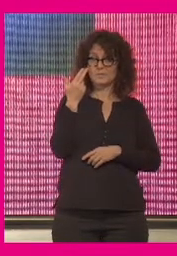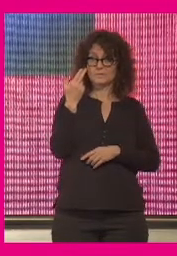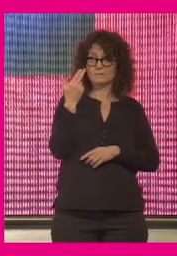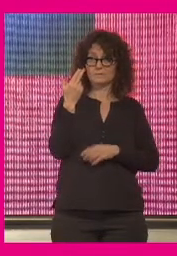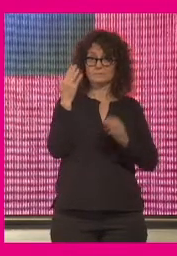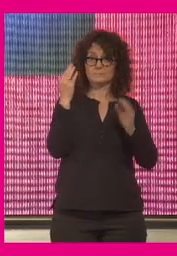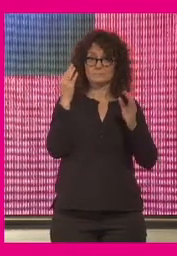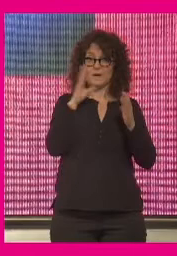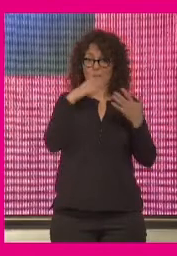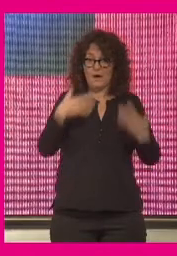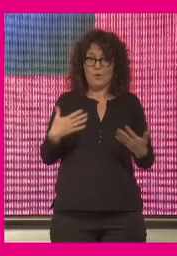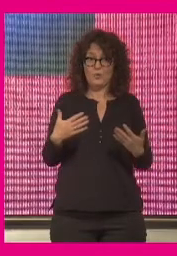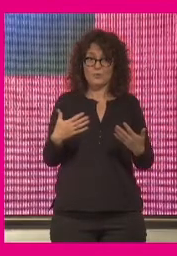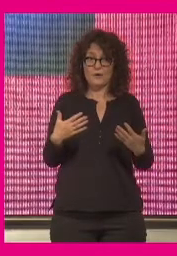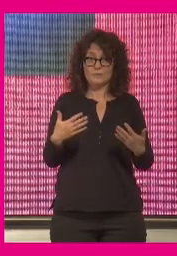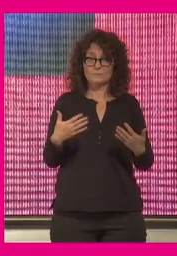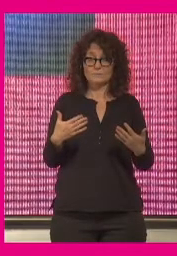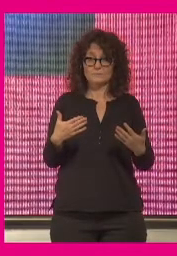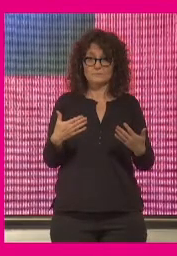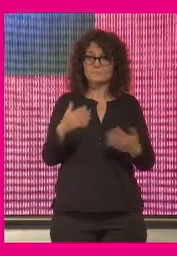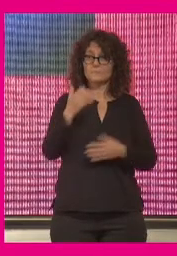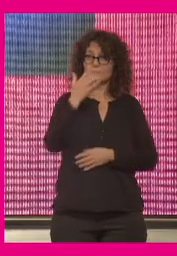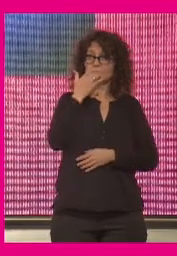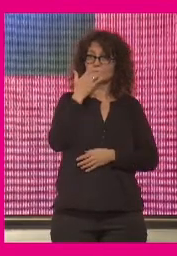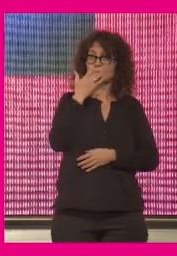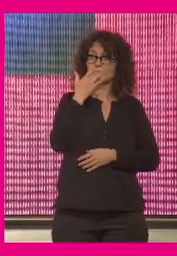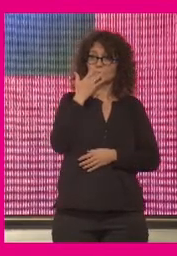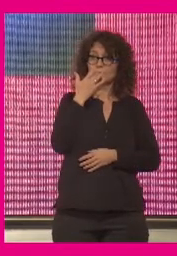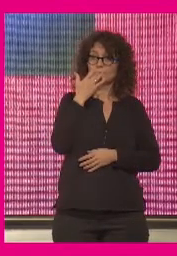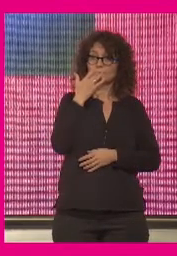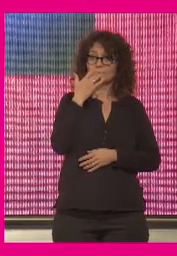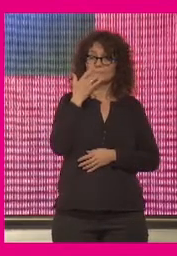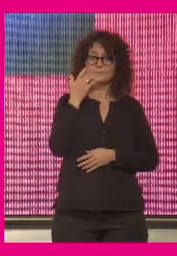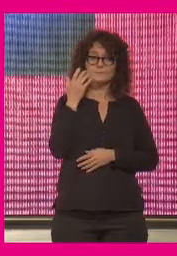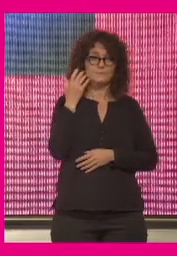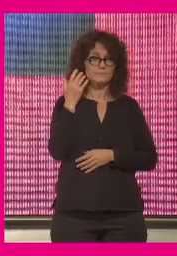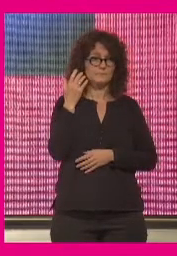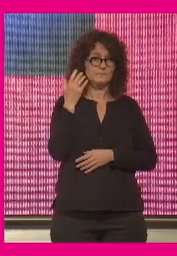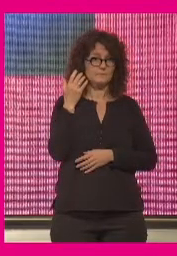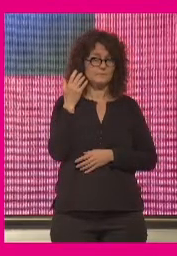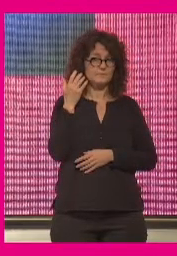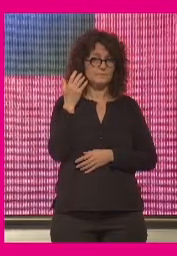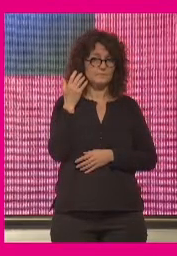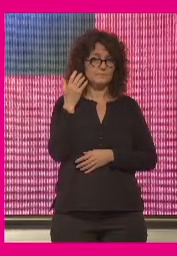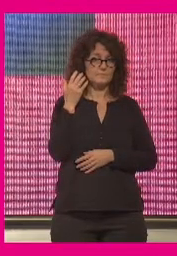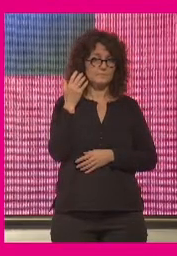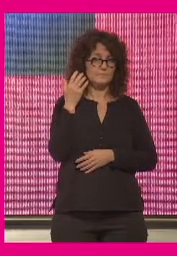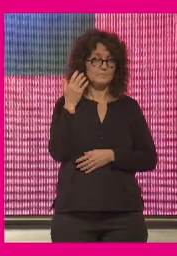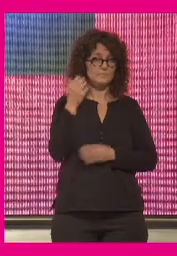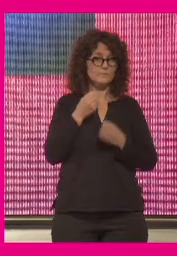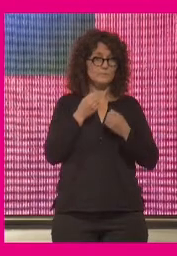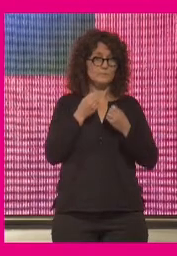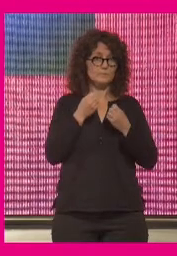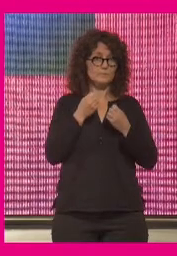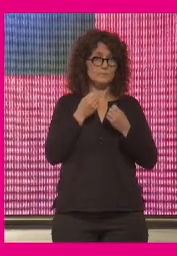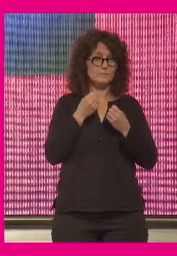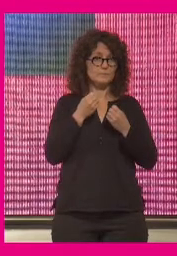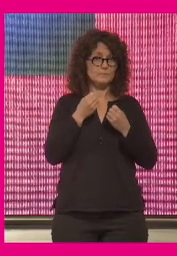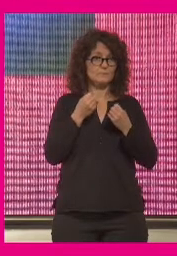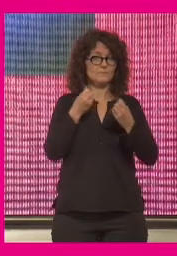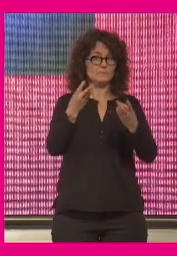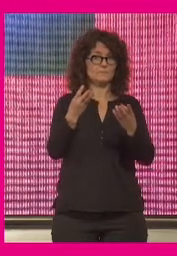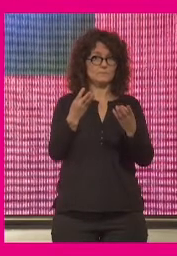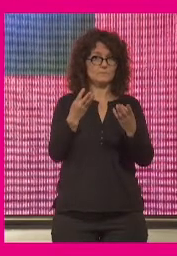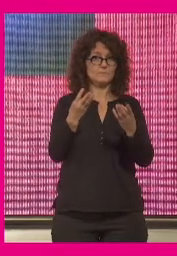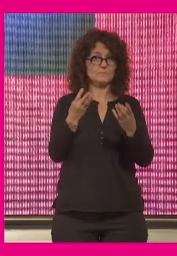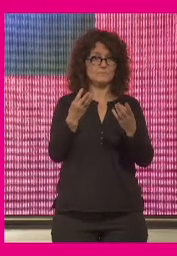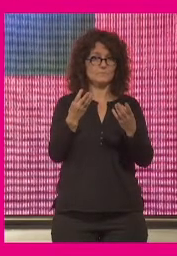especialmente eso que se llama el dataísmo la ideología según la cual la cantidad la mera cantidad de los